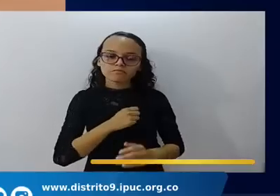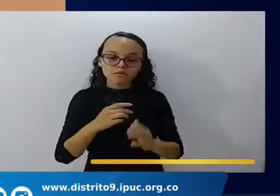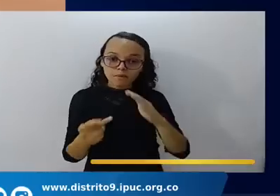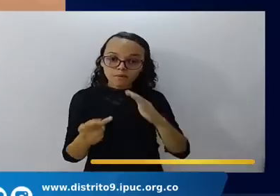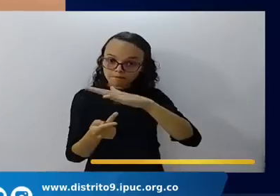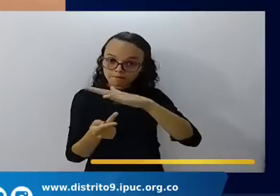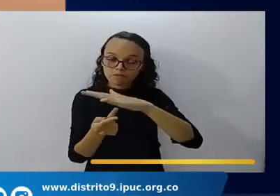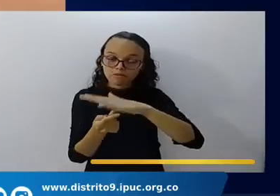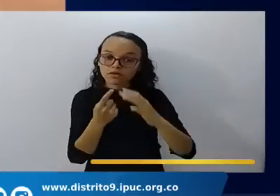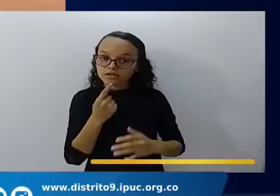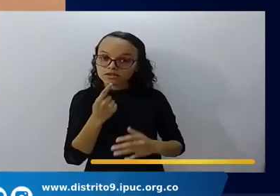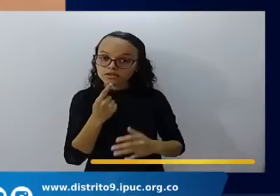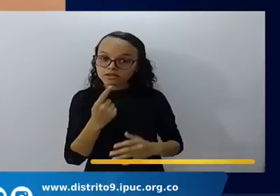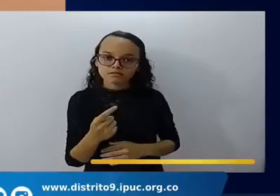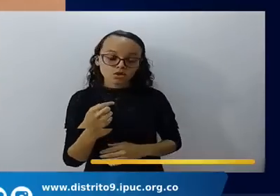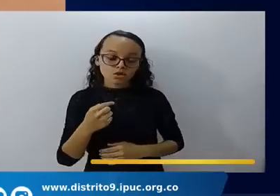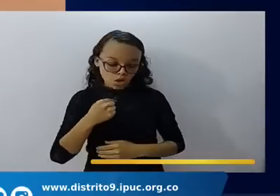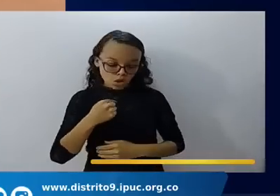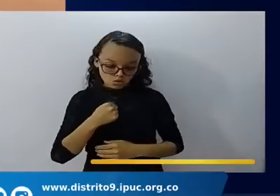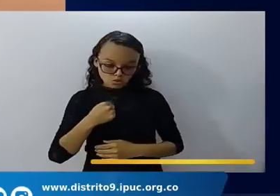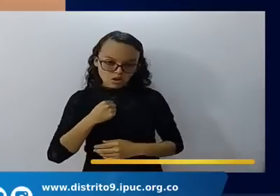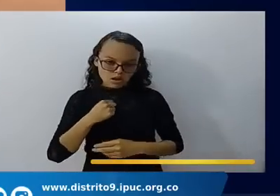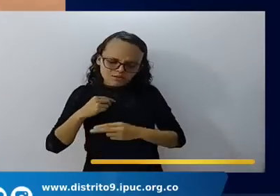de Pablo he guardado